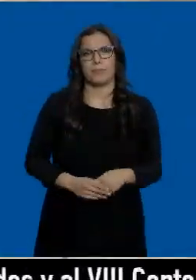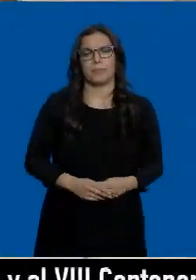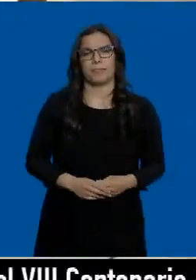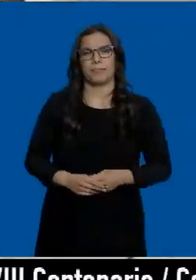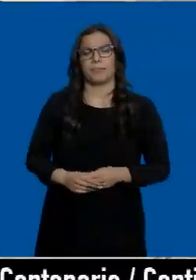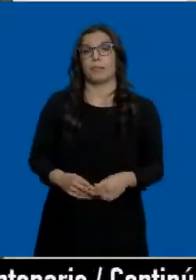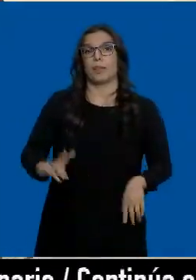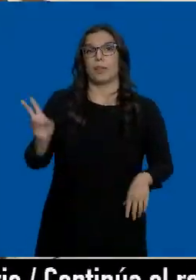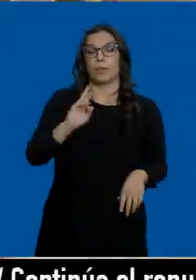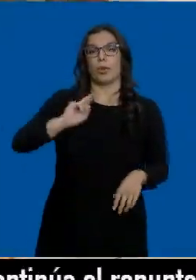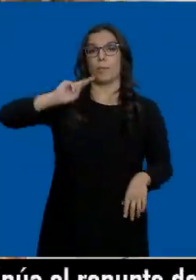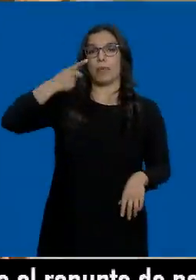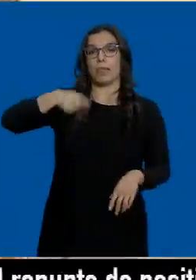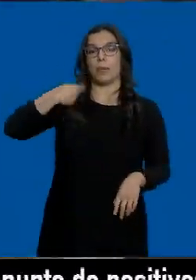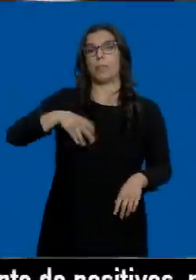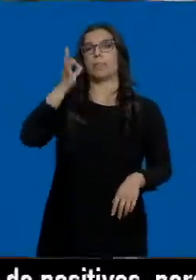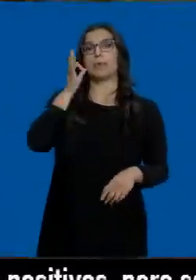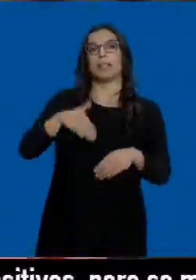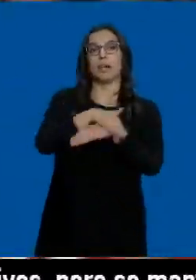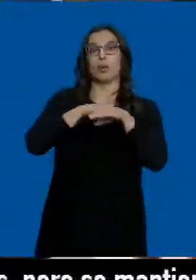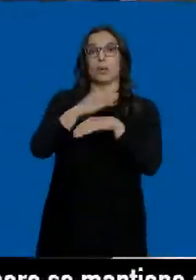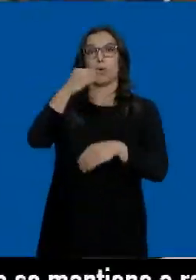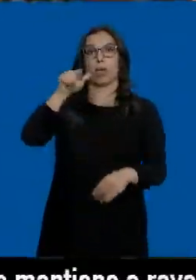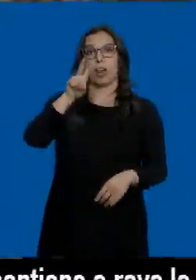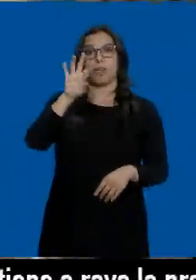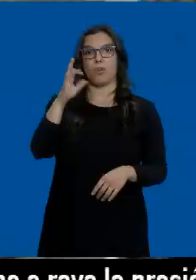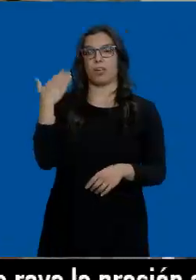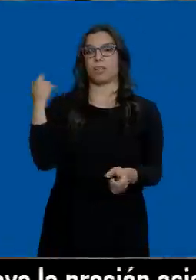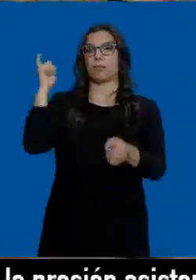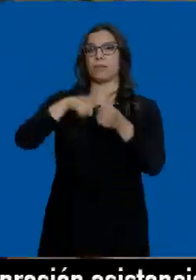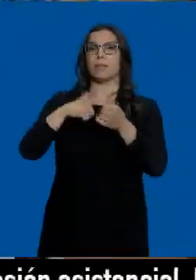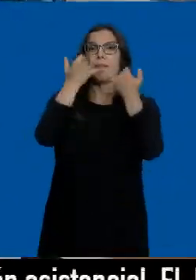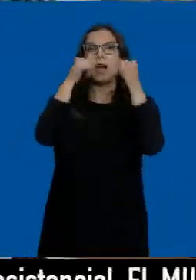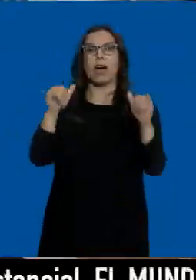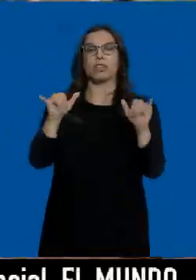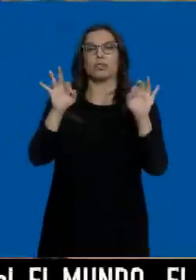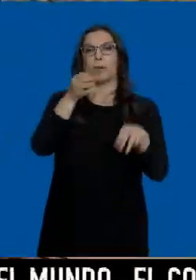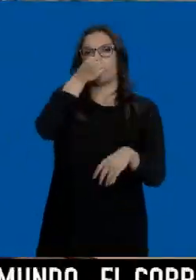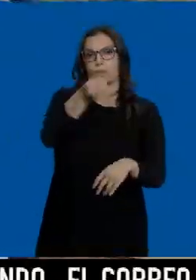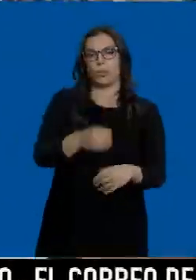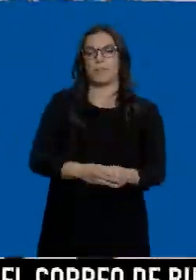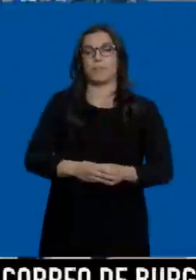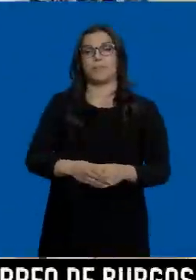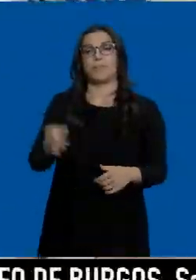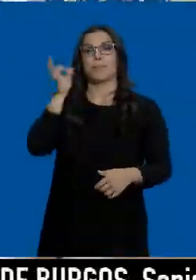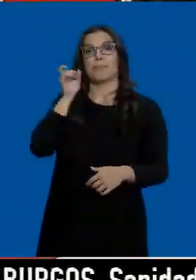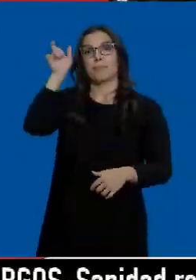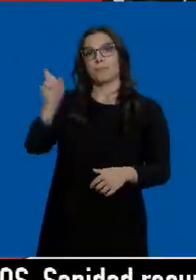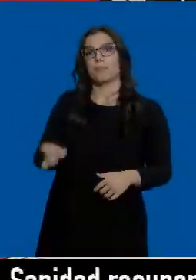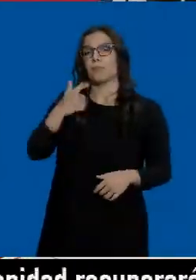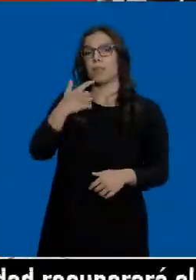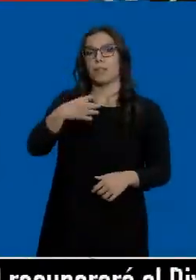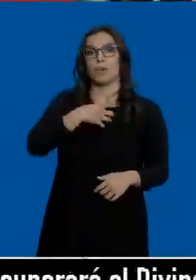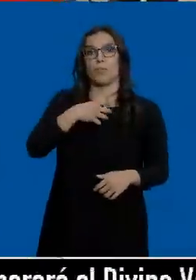Y en Valladolid la vicepresidenta del gobierno, Carmen Calvo, ha participado en un acto del PSOE. Calvo ha dicho que no es